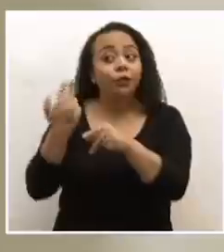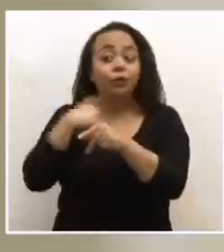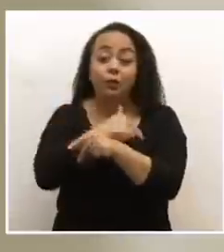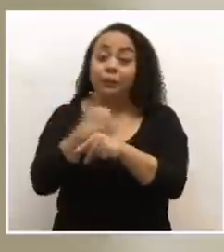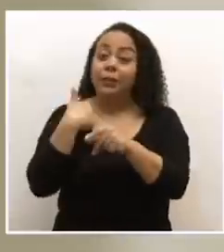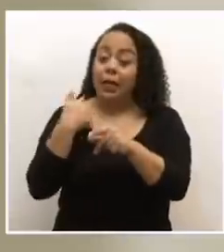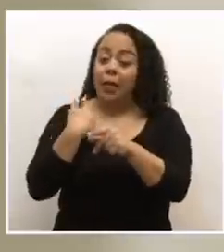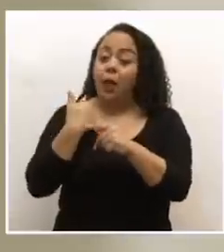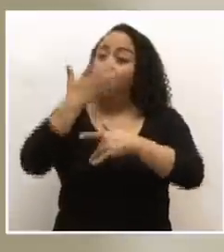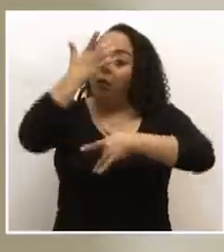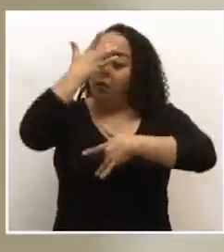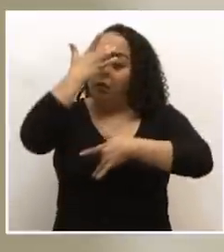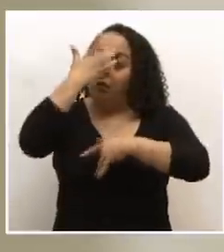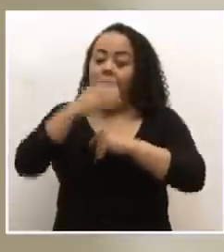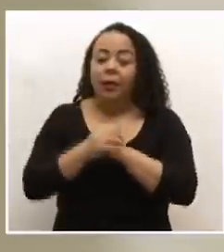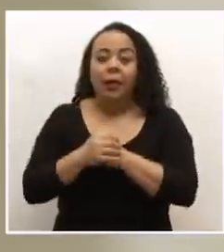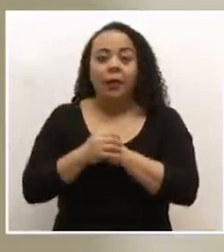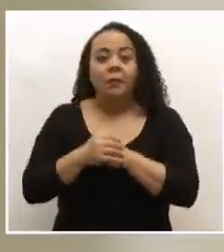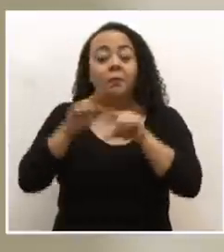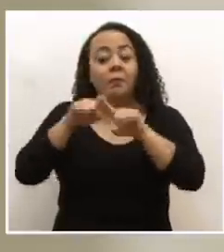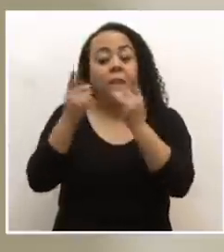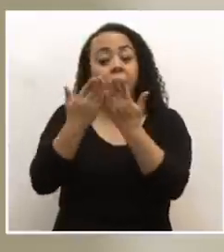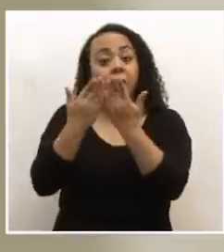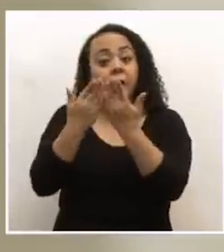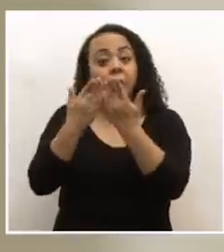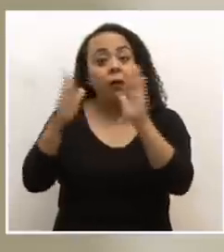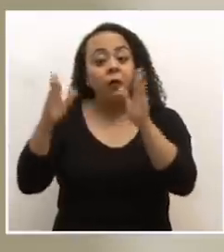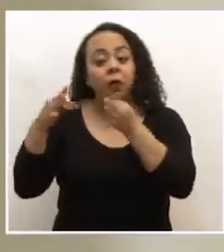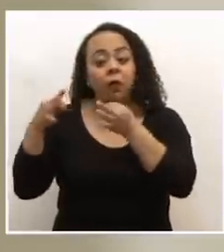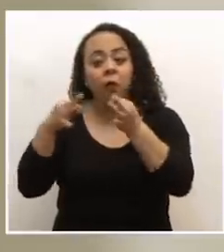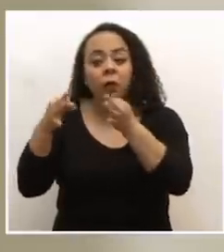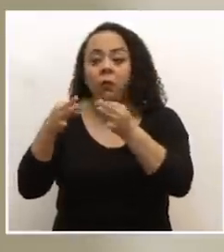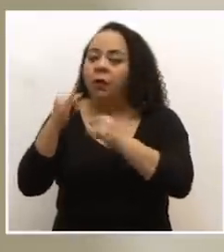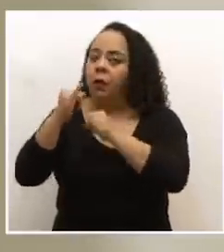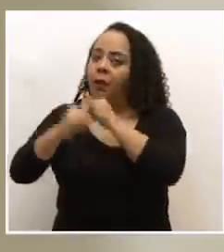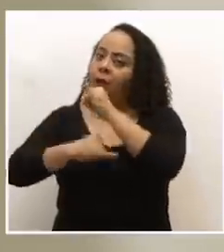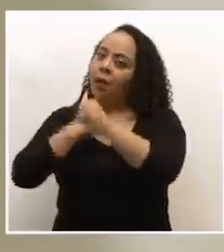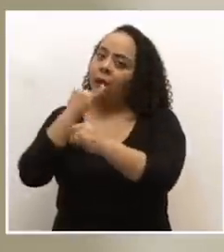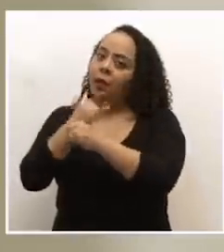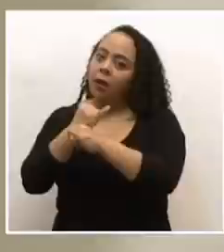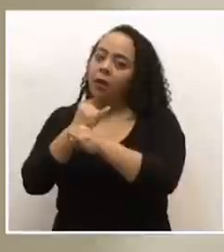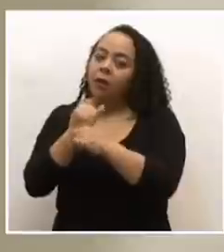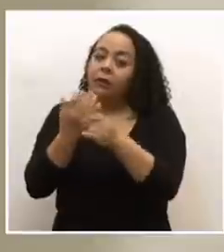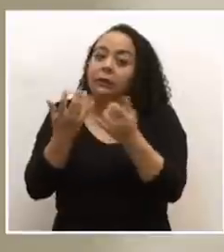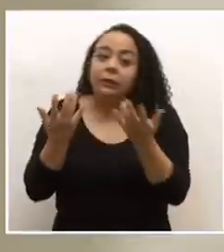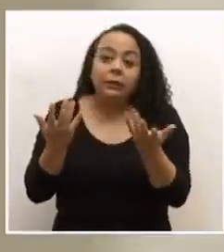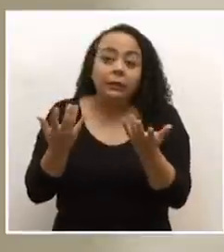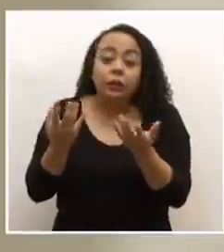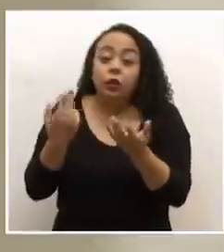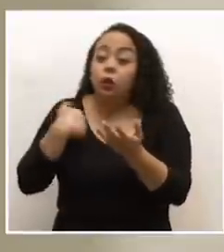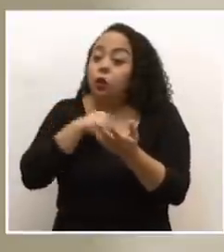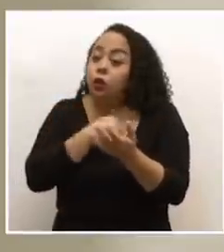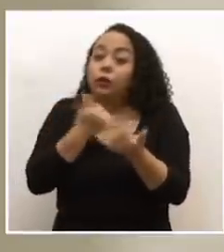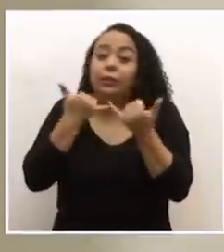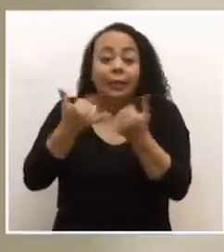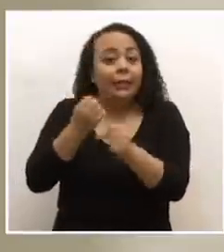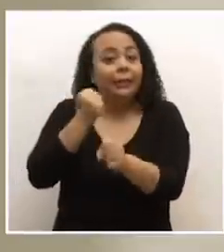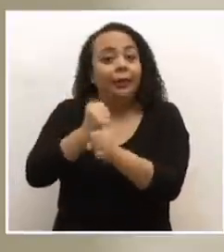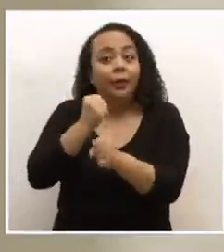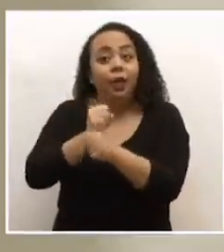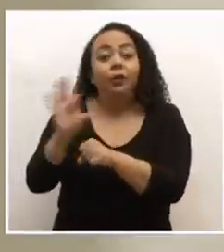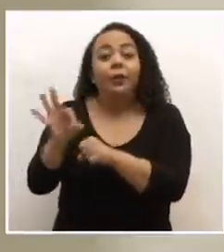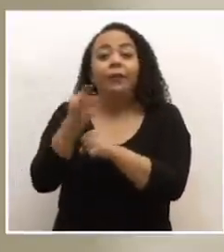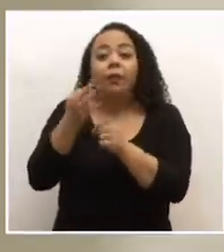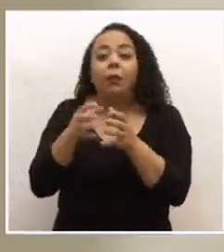casos positivos. Pero la apertura al turismo internacional se dará, y ya hemos estado trabajando de